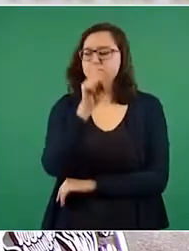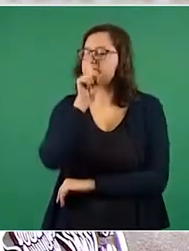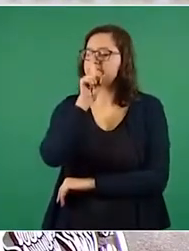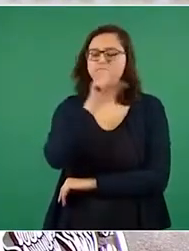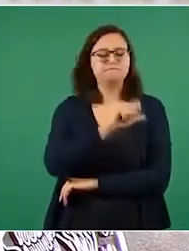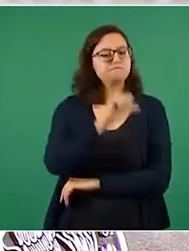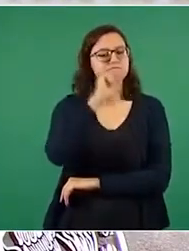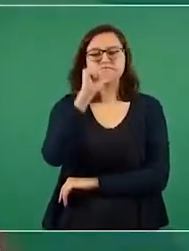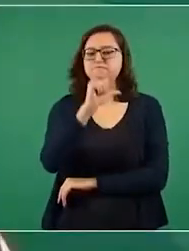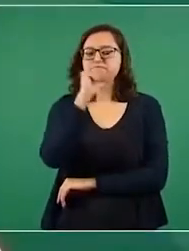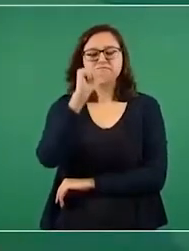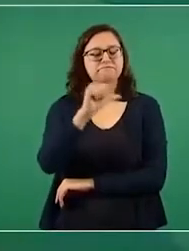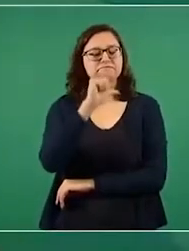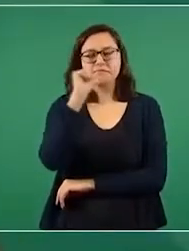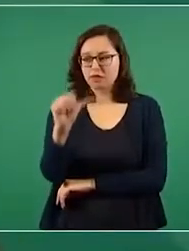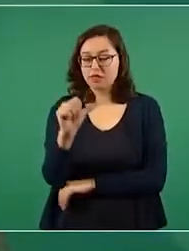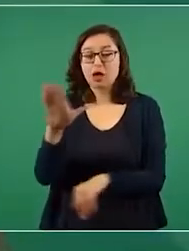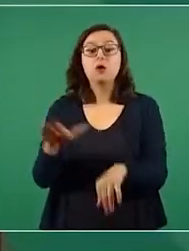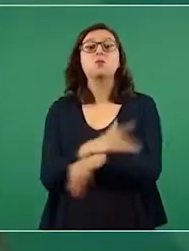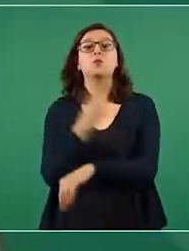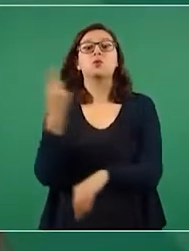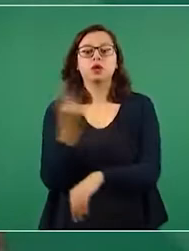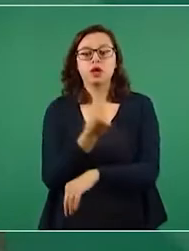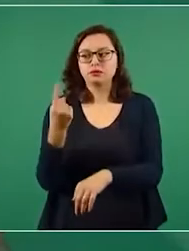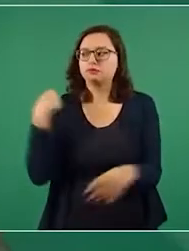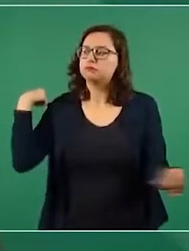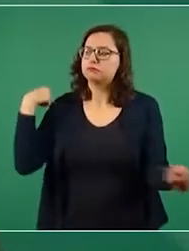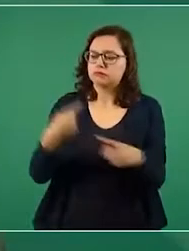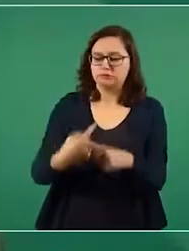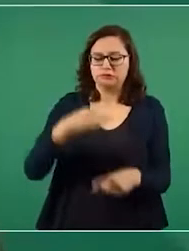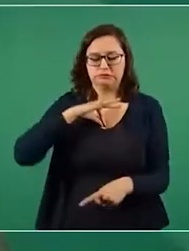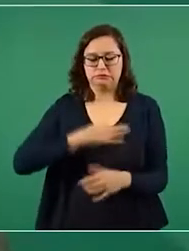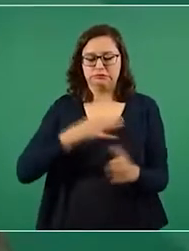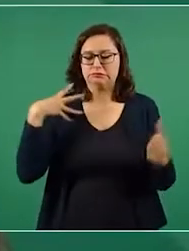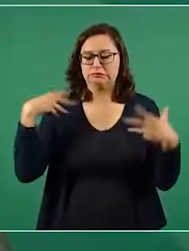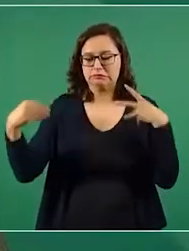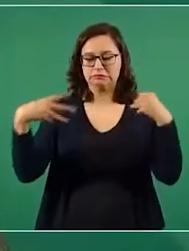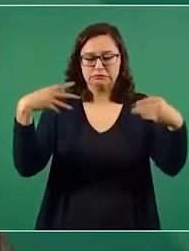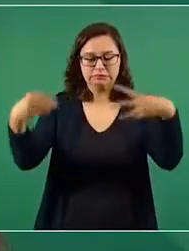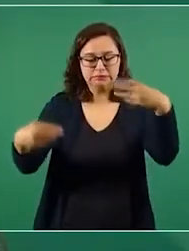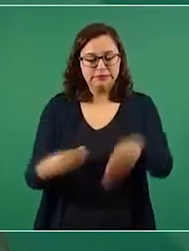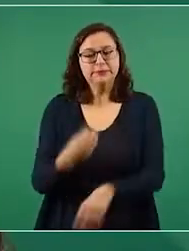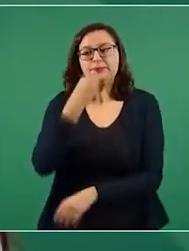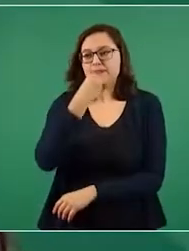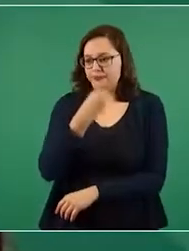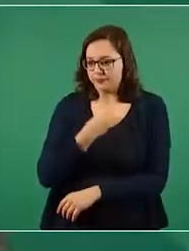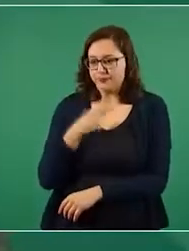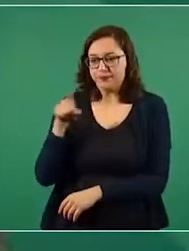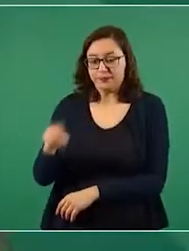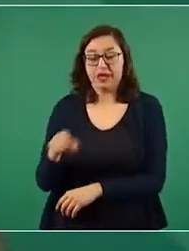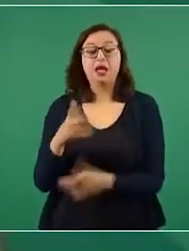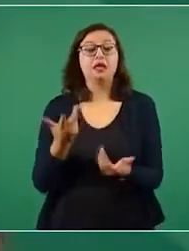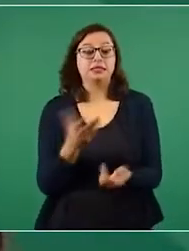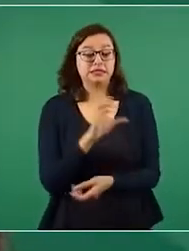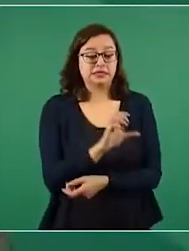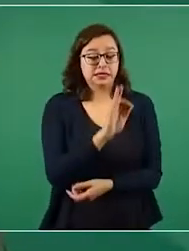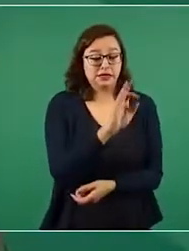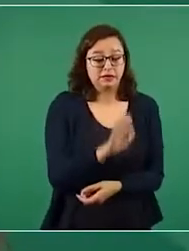reclasificados, lo cual ha significado un costo para la Comisión Federal de Electricidad de 13 mil